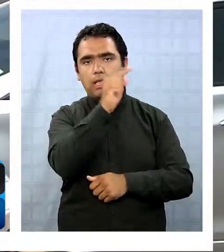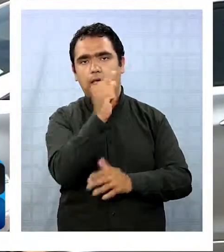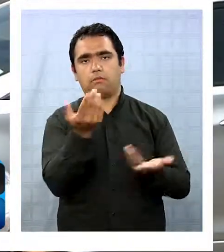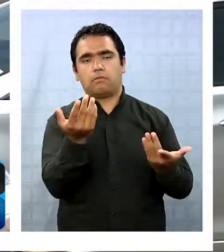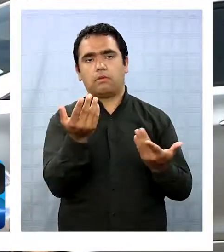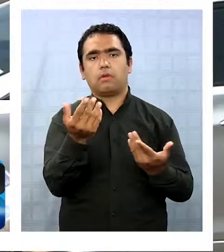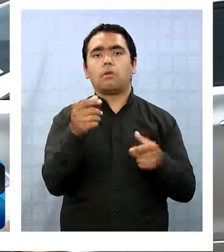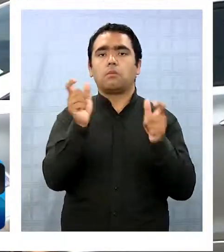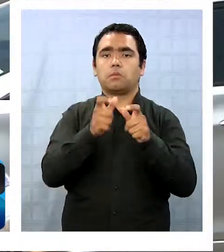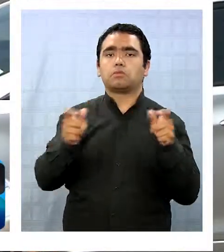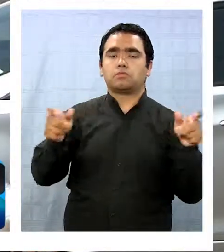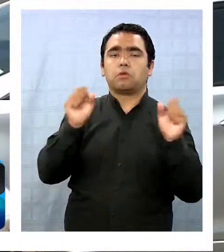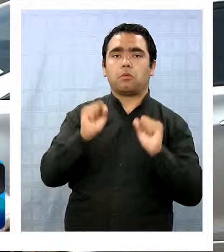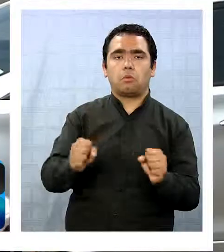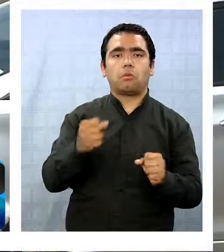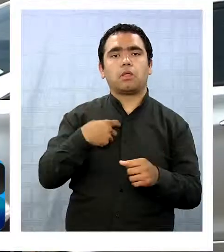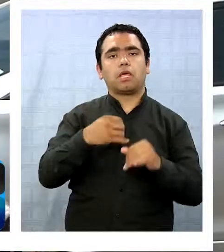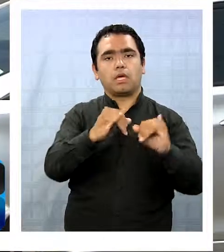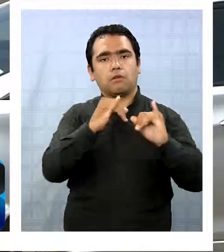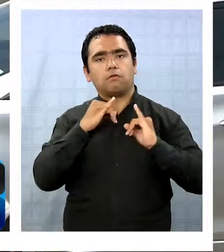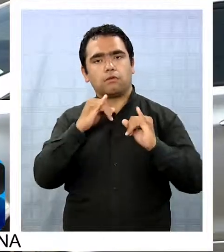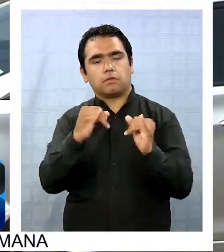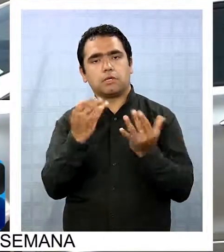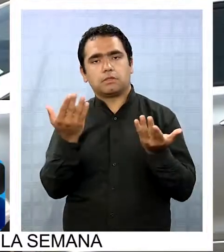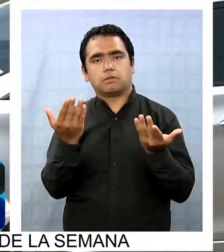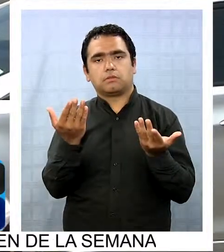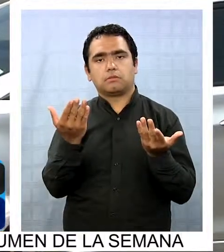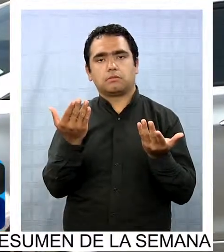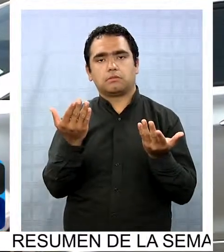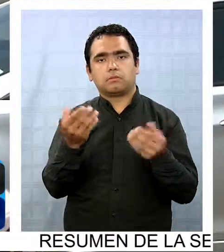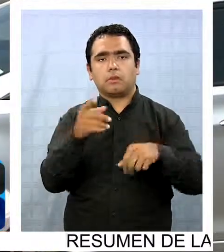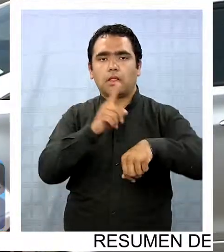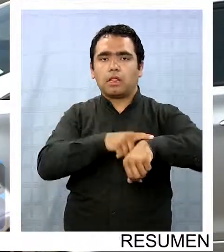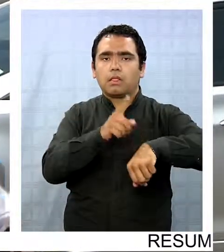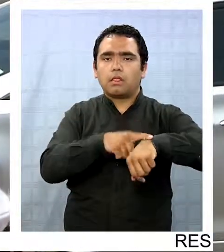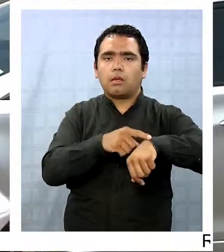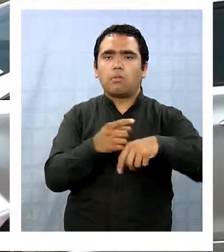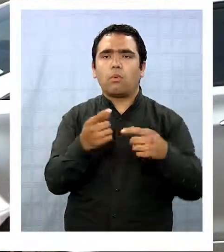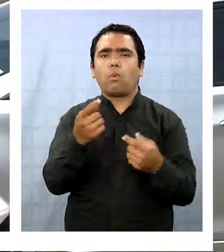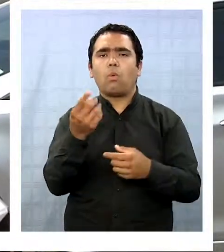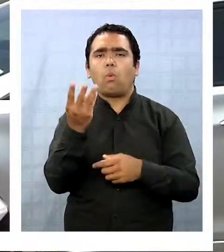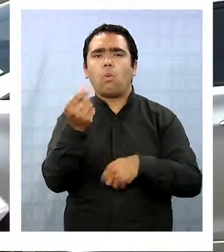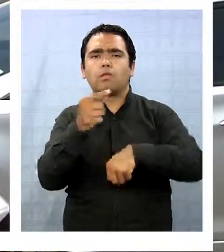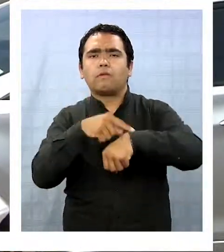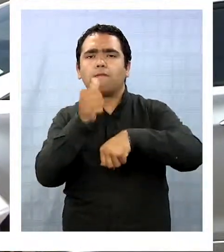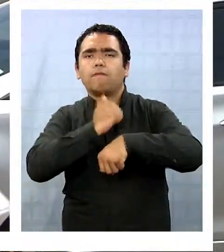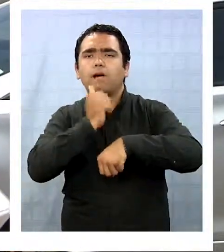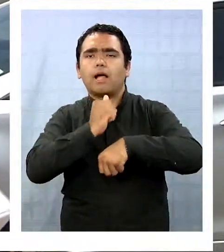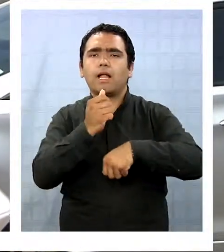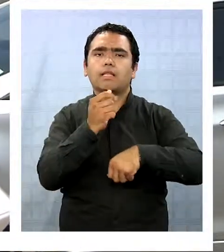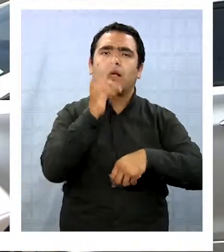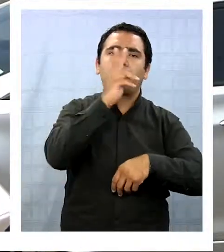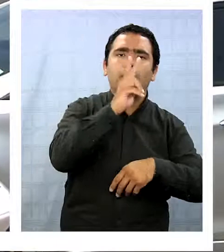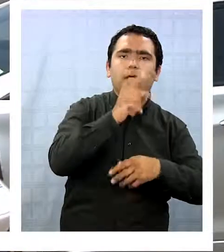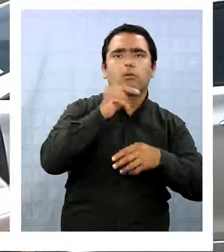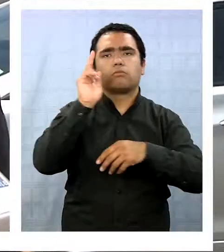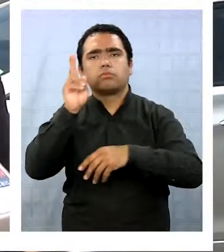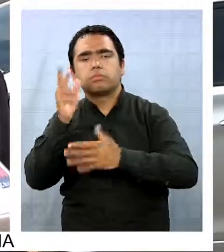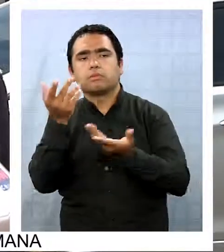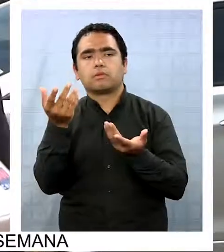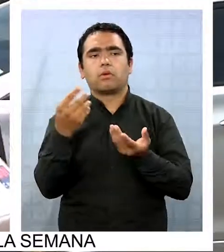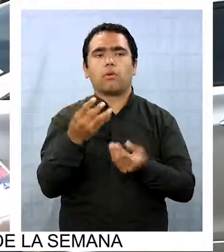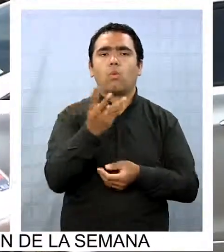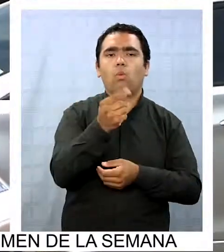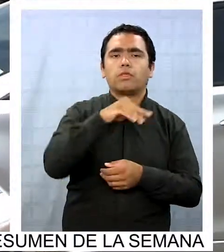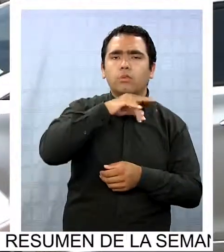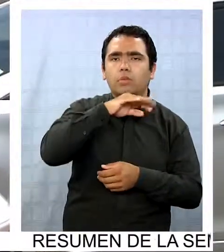donde la gente pueda informarse del tiempo de demora que hay entre una micro y otra, en